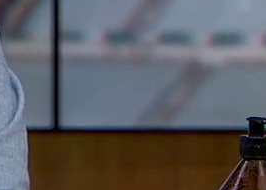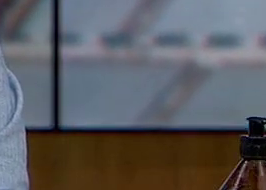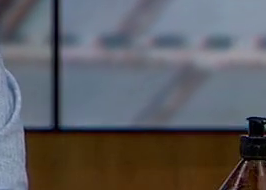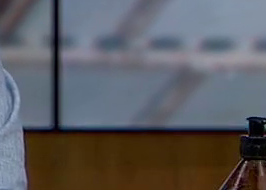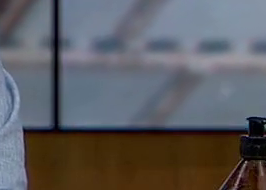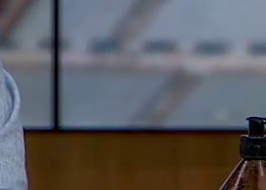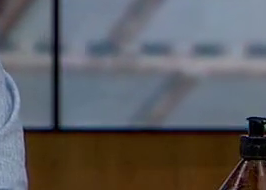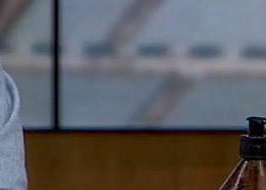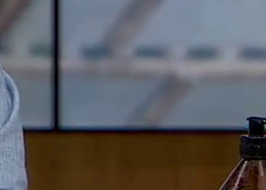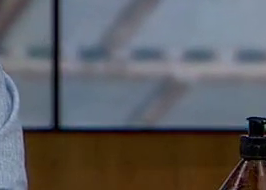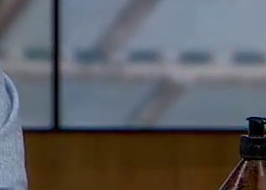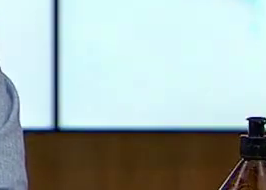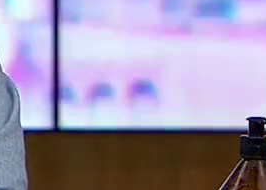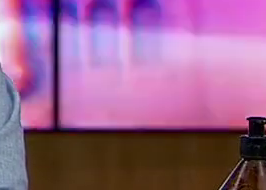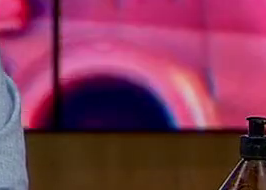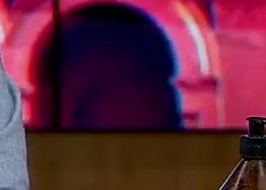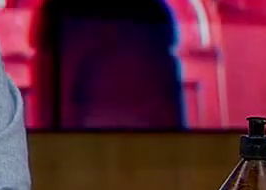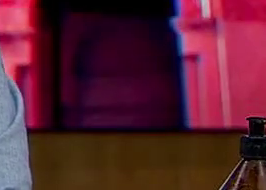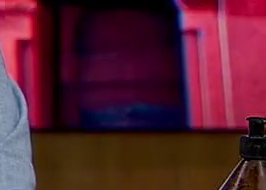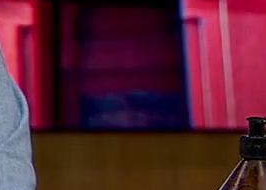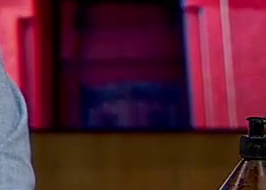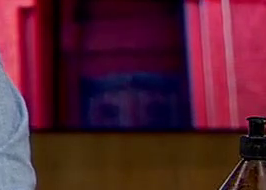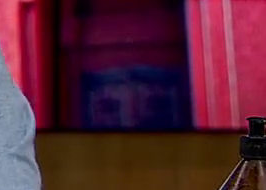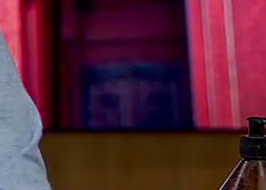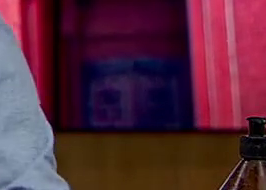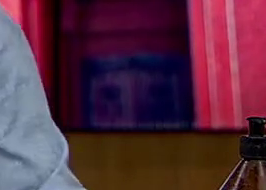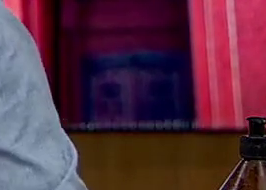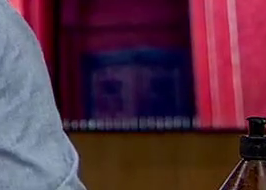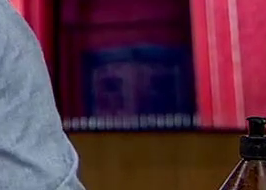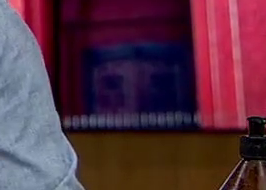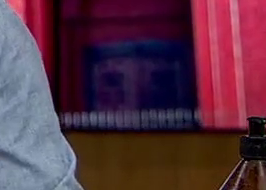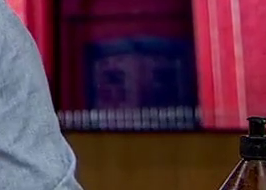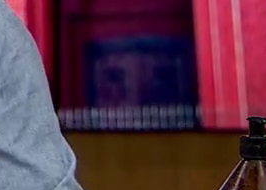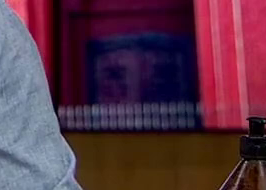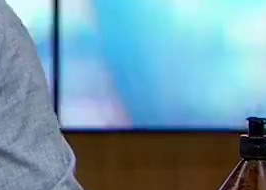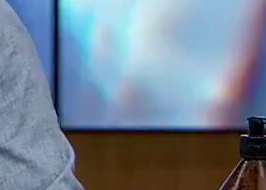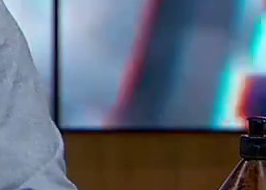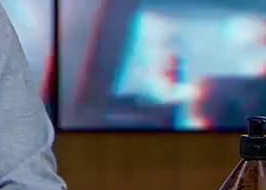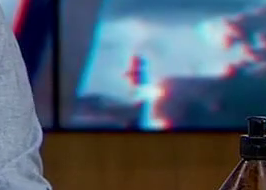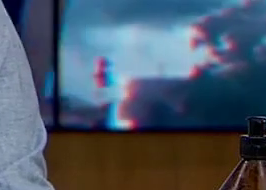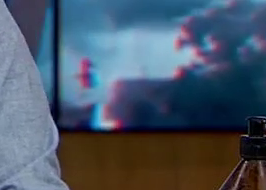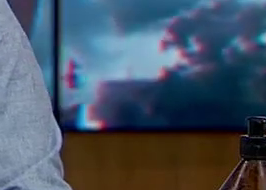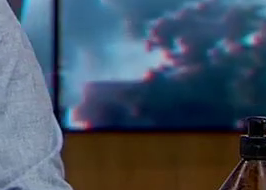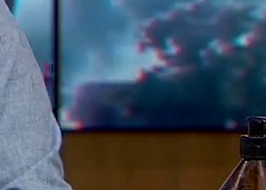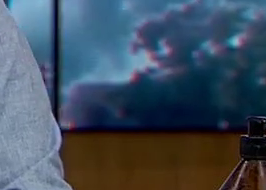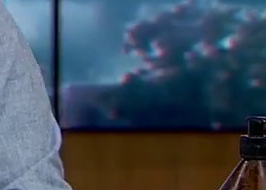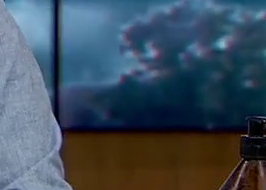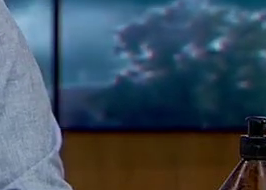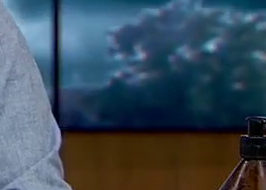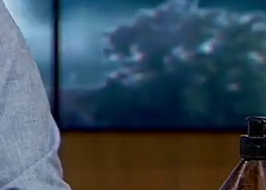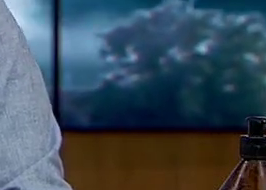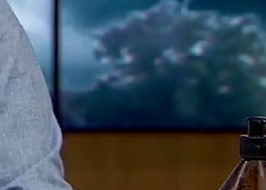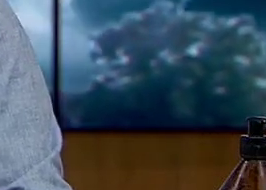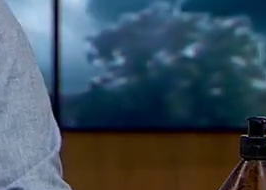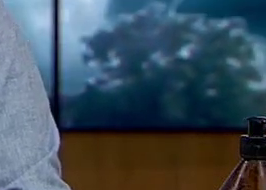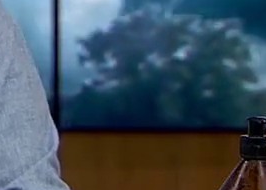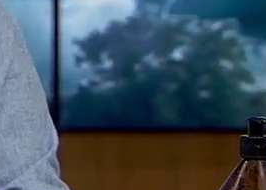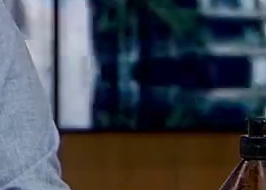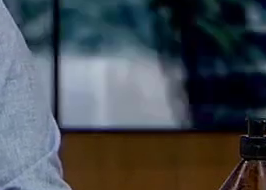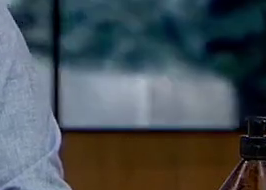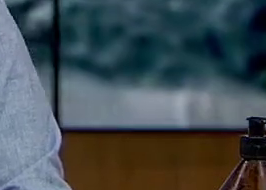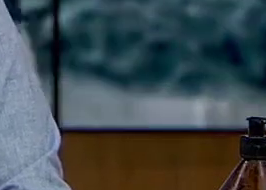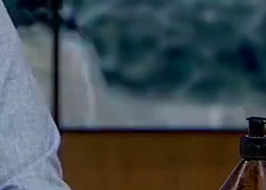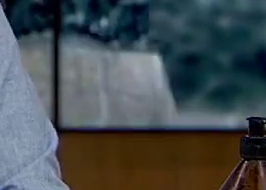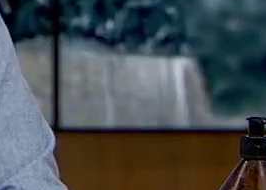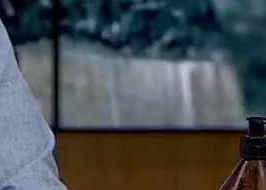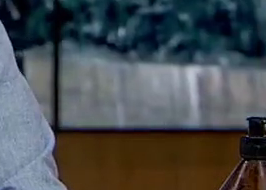busca trabajar para naturalizar la inclusión de las personas con discapacidad. Por eso generan proyectos propios y apoyan